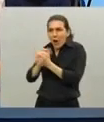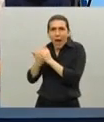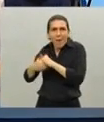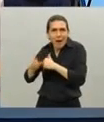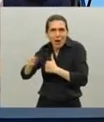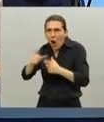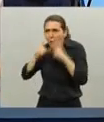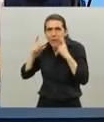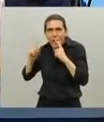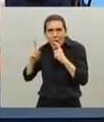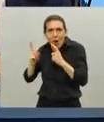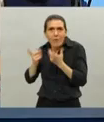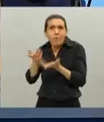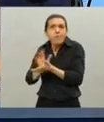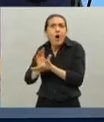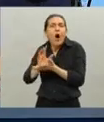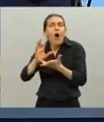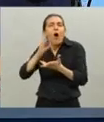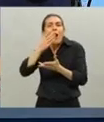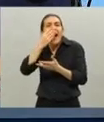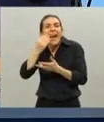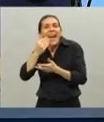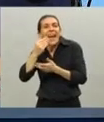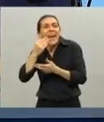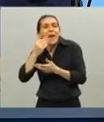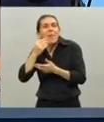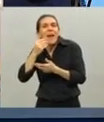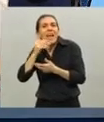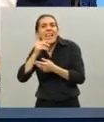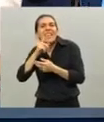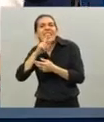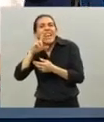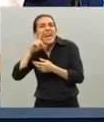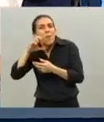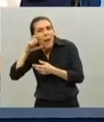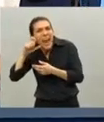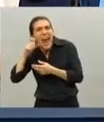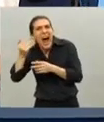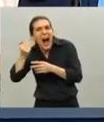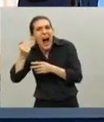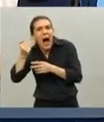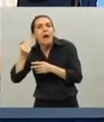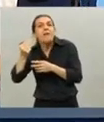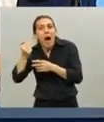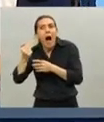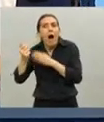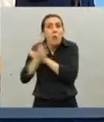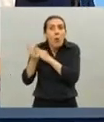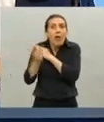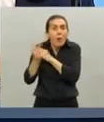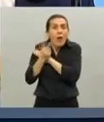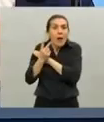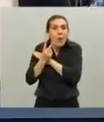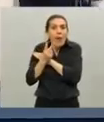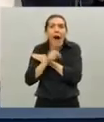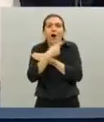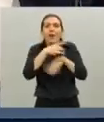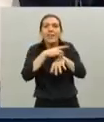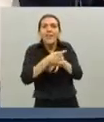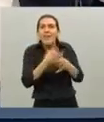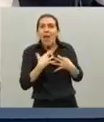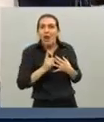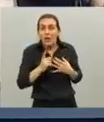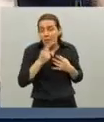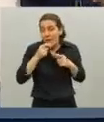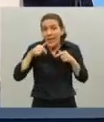como pasó después de la gripe A que bajaron los contagios de otras enfermedades porque todos empezamos a tomar recaudos por la gripe A o sea que hoy con